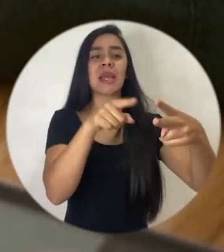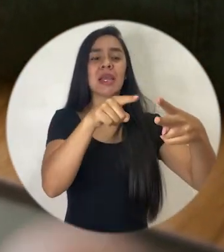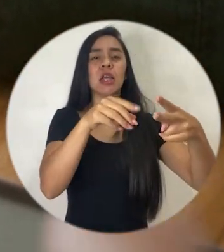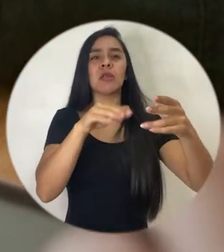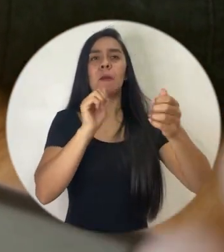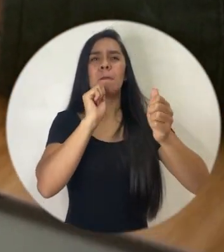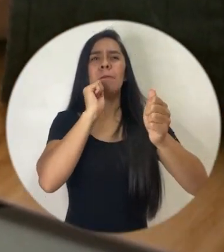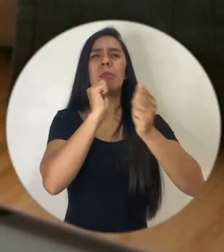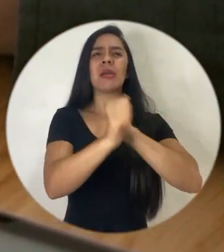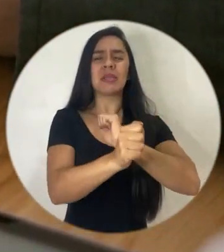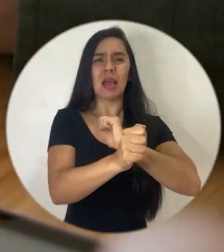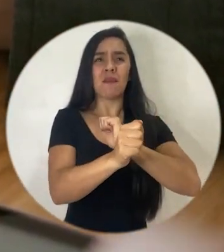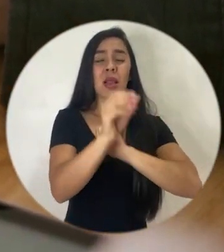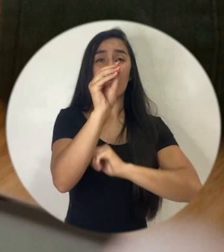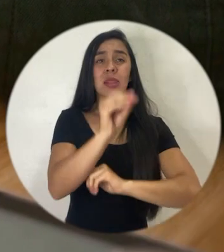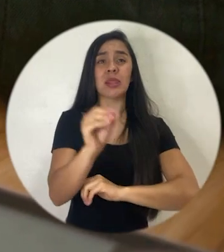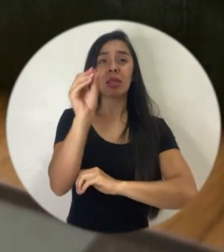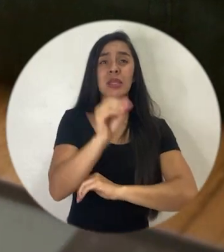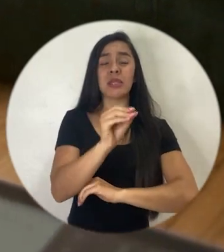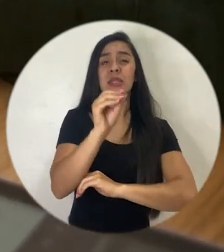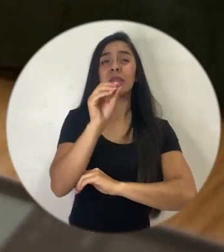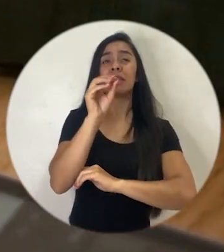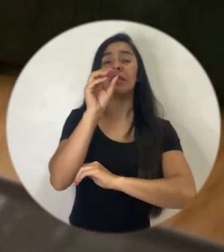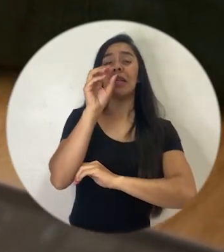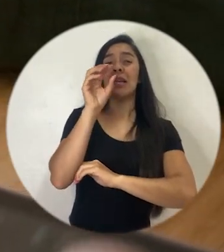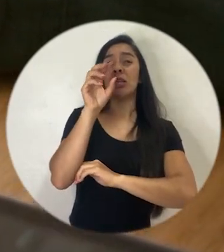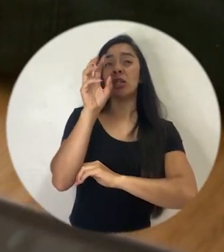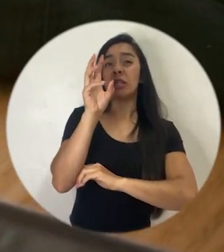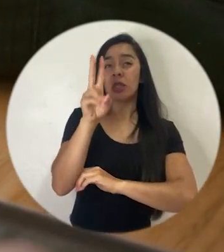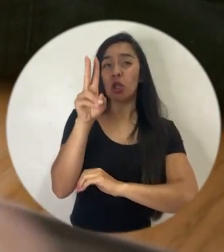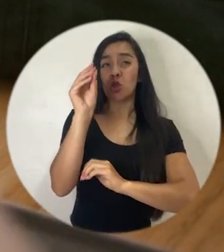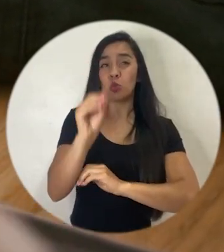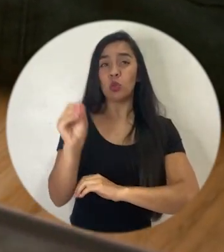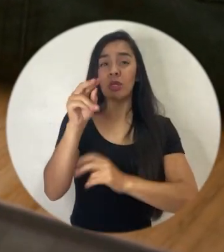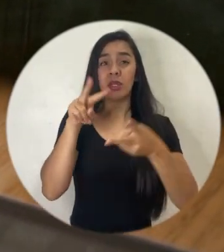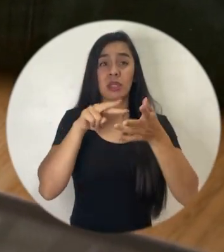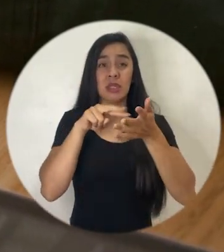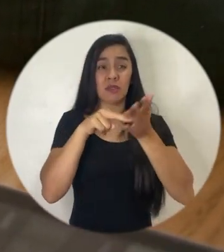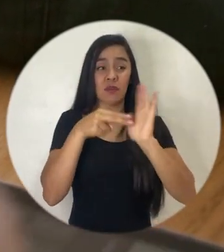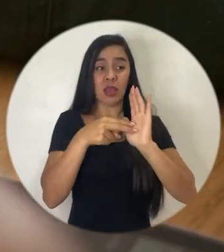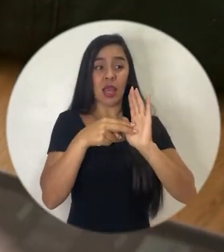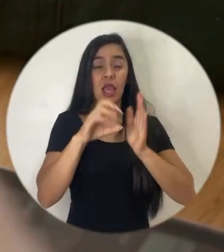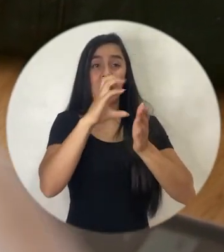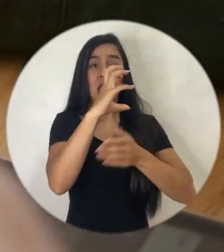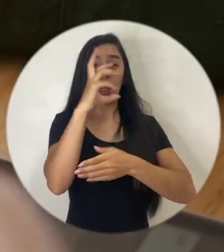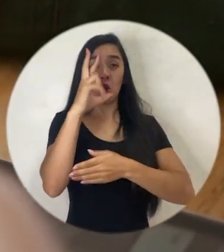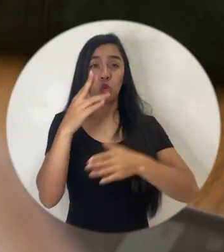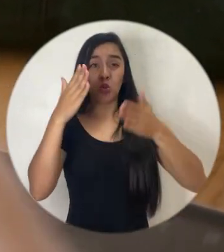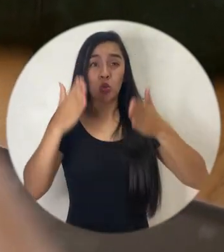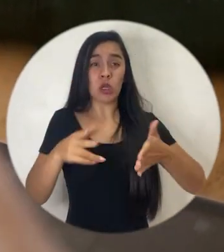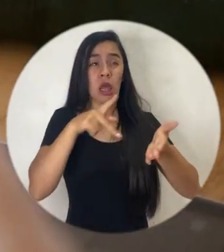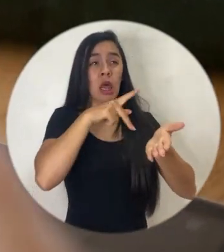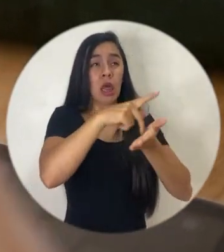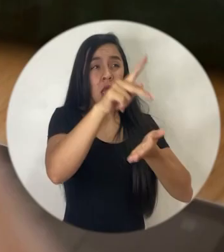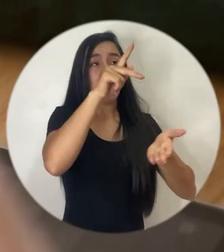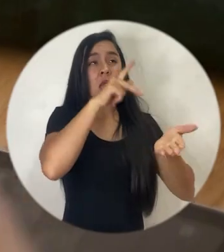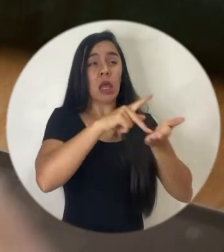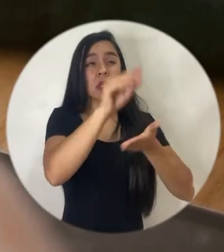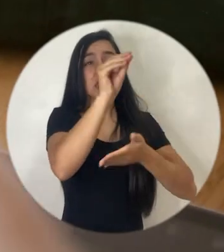62%, y entonces, el sobrepago que estaban haciendo los costarrienses era muy, muy alto.